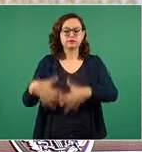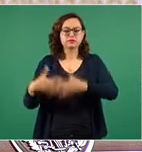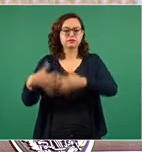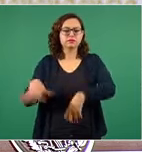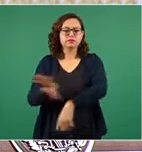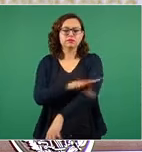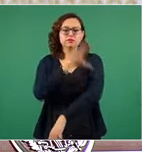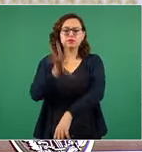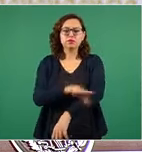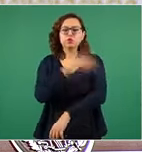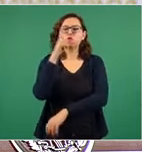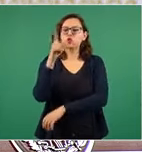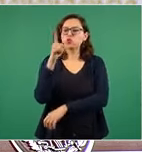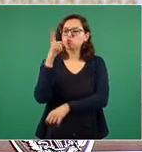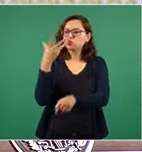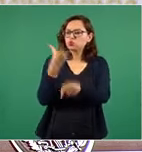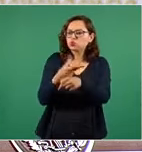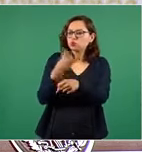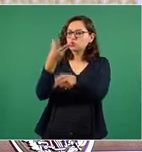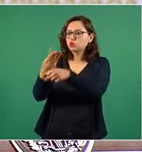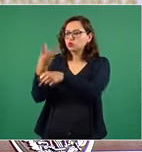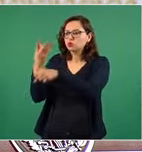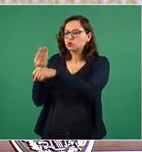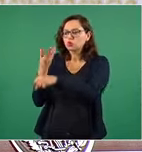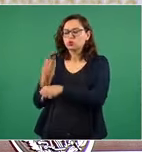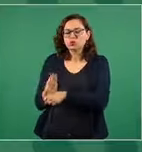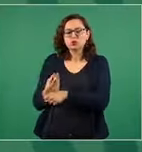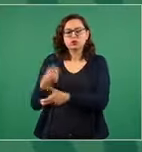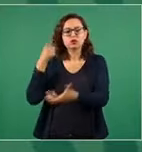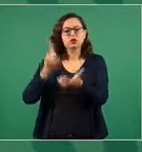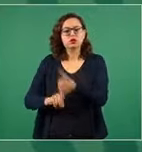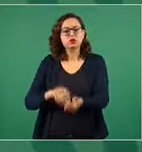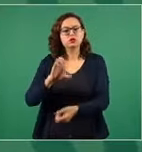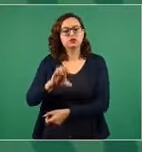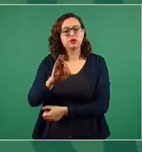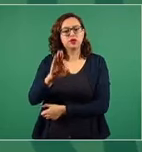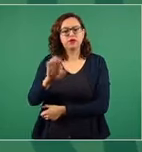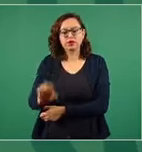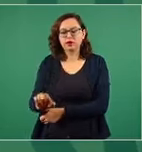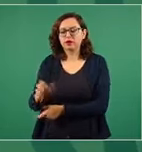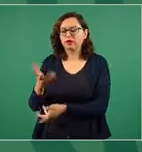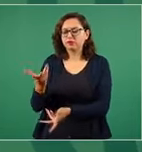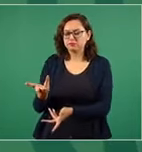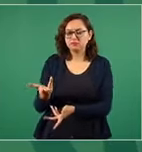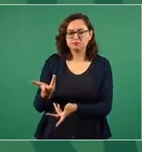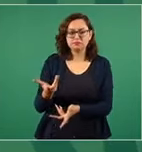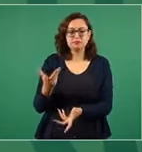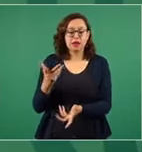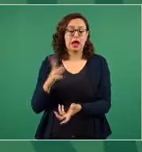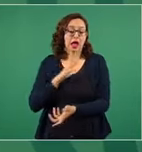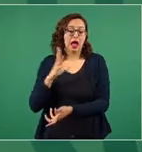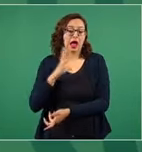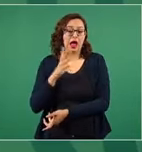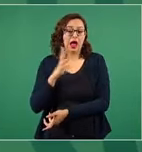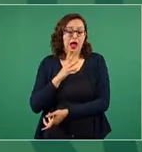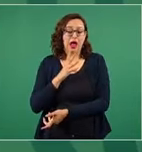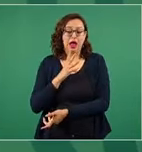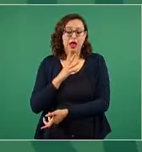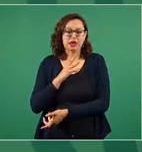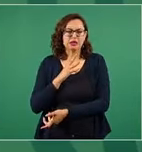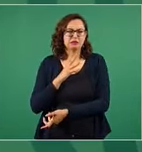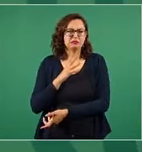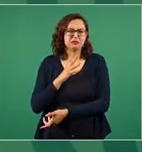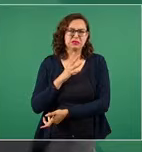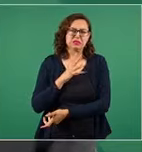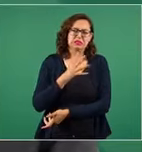el fortalecimiento de la Comisión Federal de Electricidad porque se están licitando cinco o